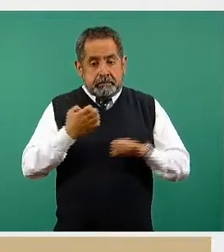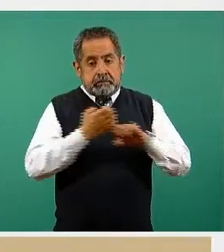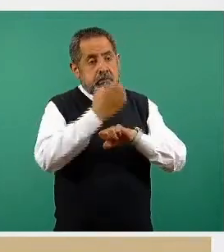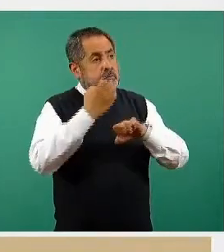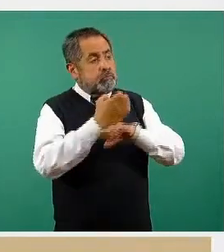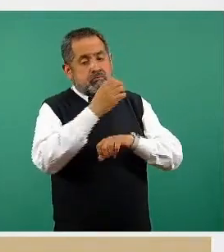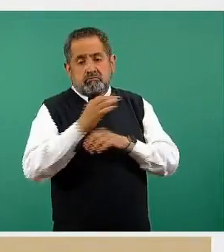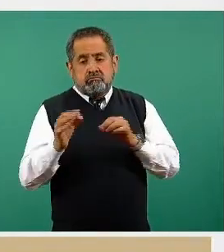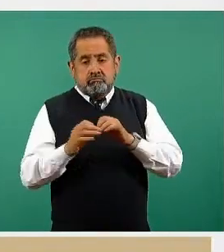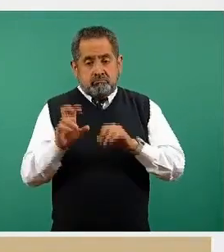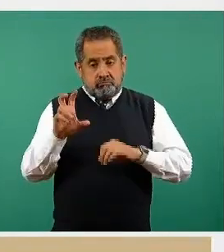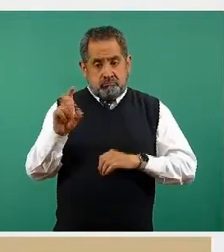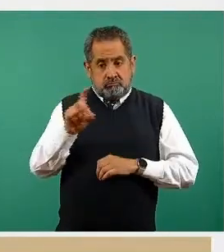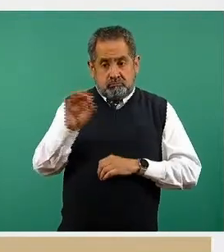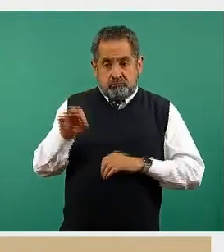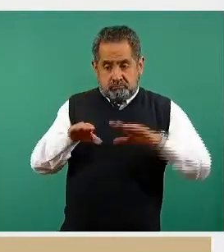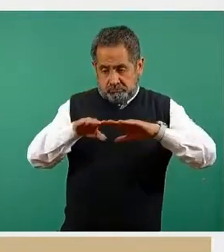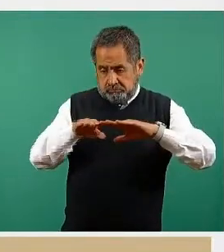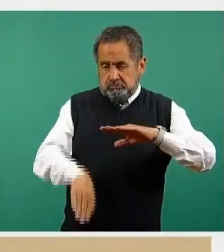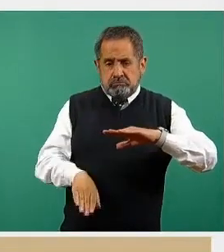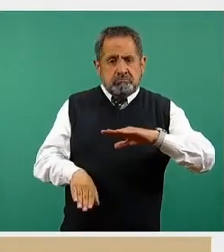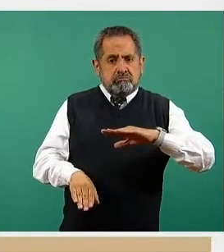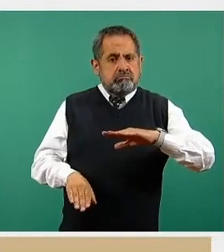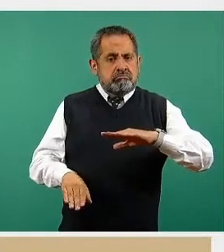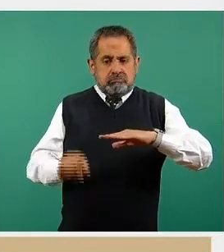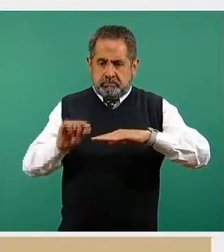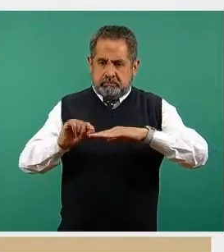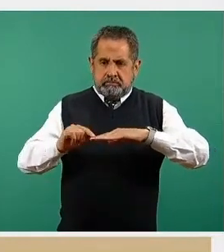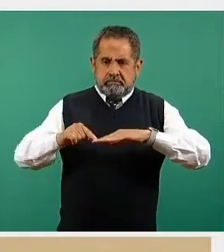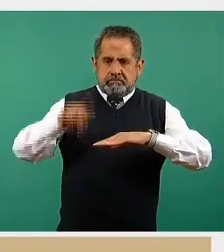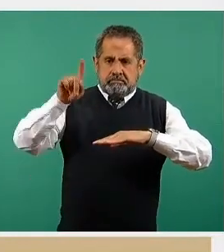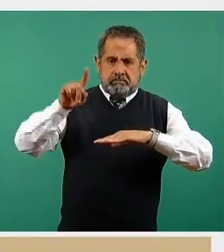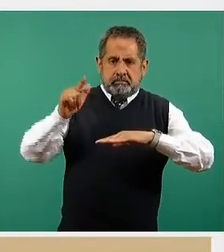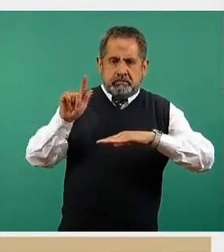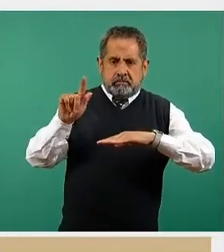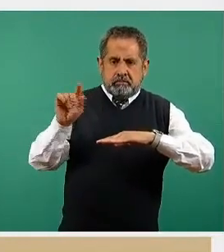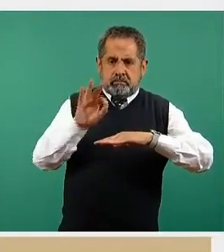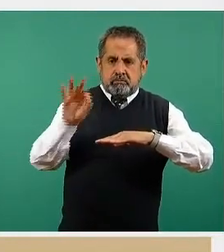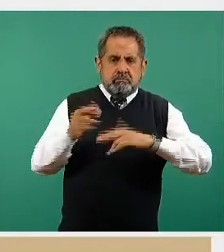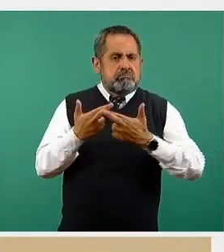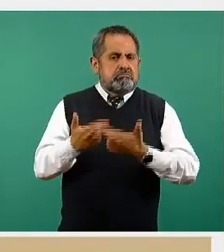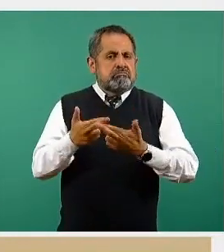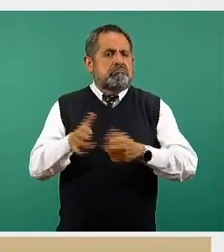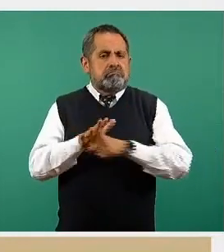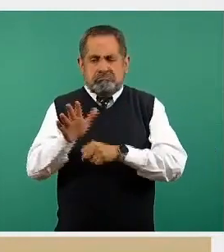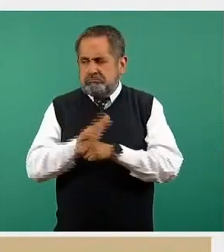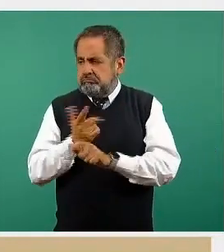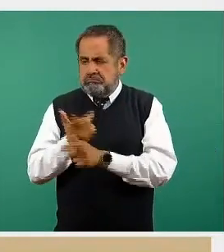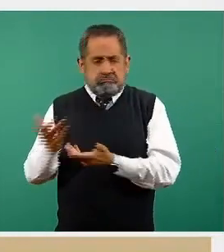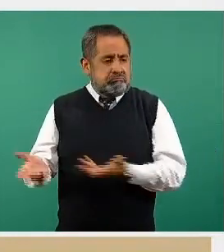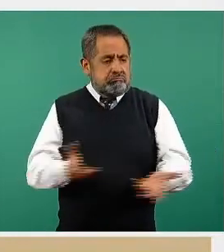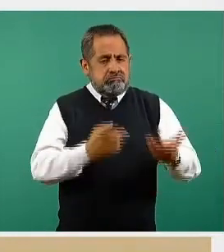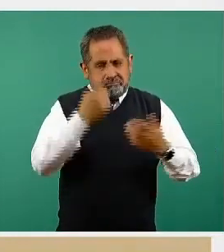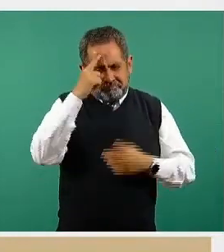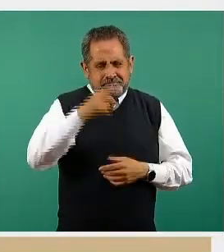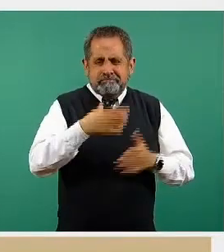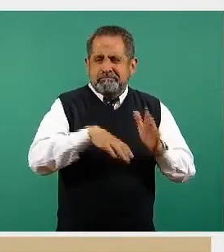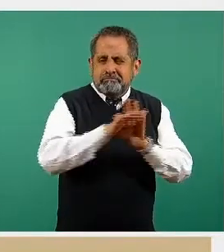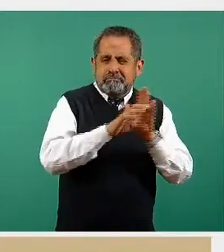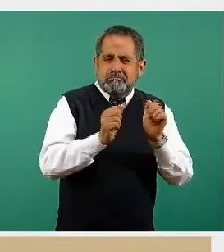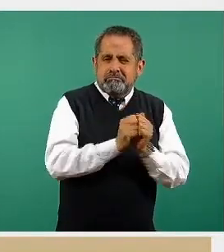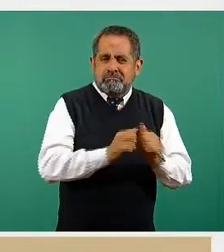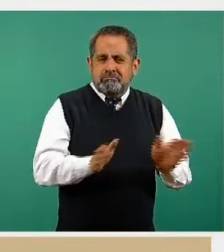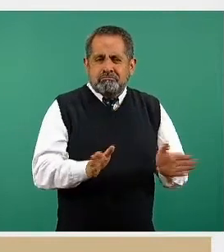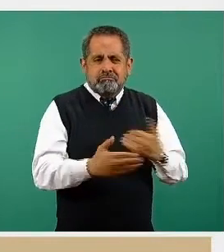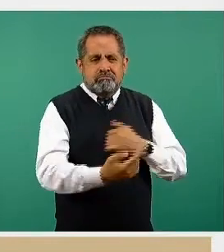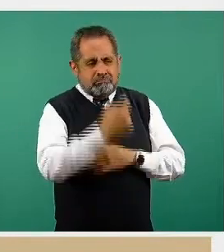que tienen menos del 30 por ciento de ocupación, es decir, más del 70 por ciento de disponibilidad. ¿Cuánto representa esto a nivel